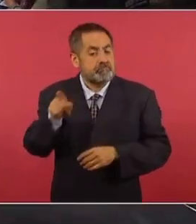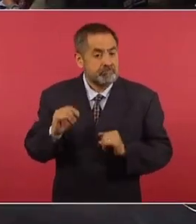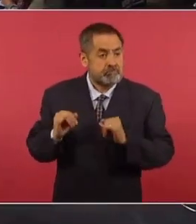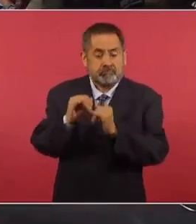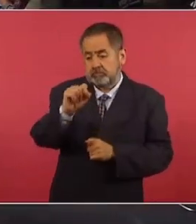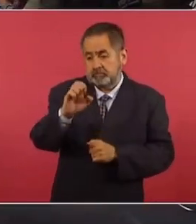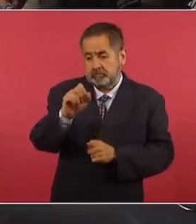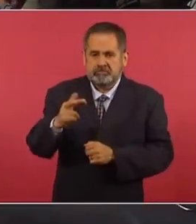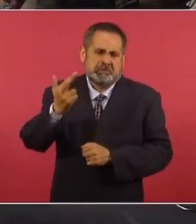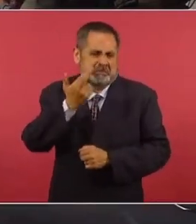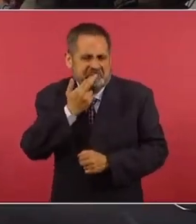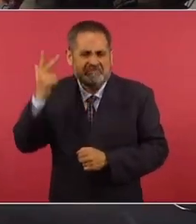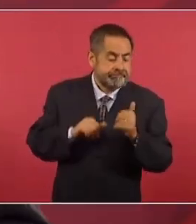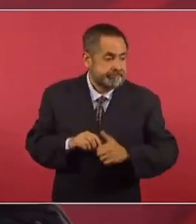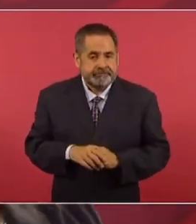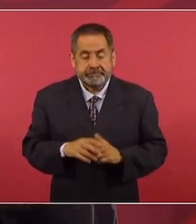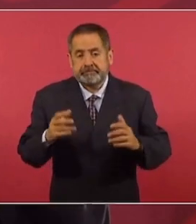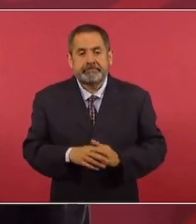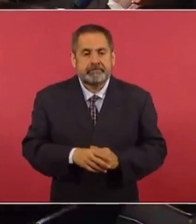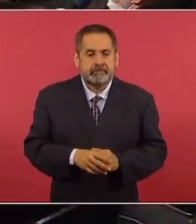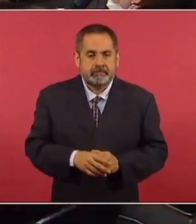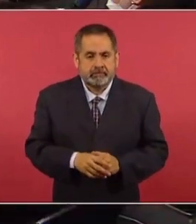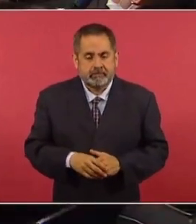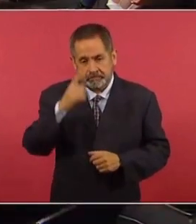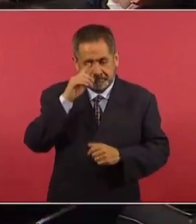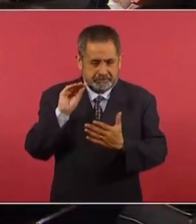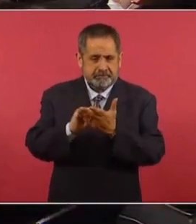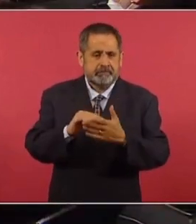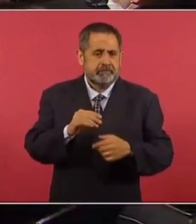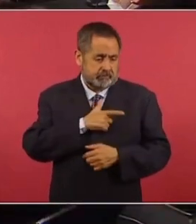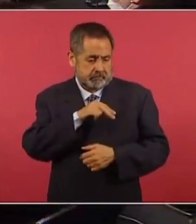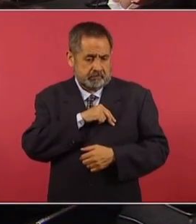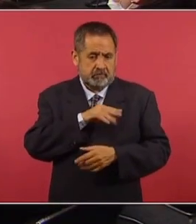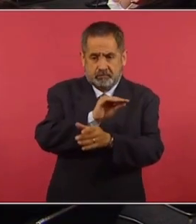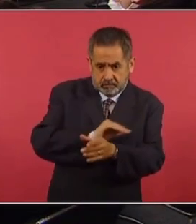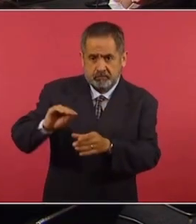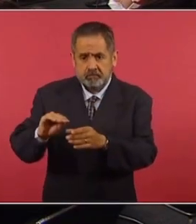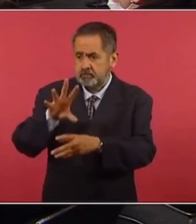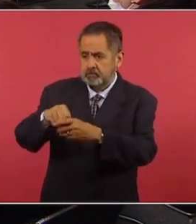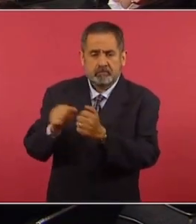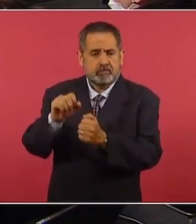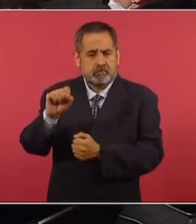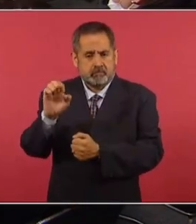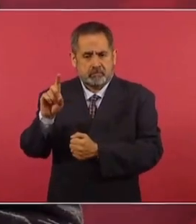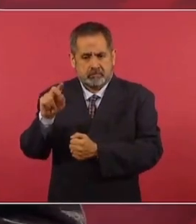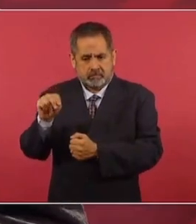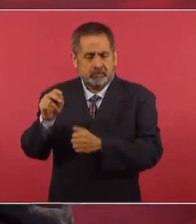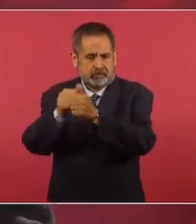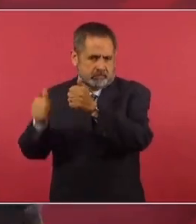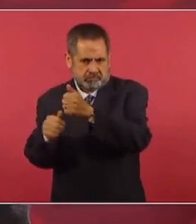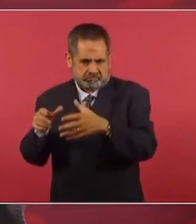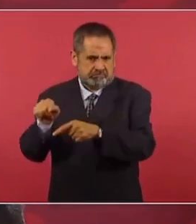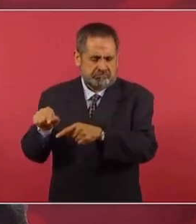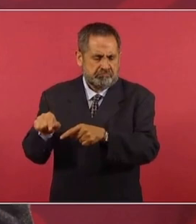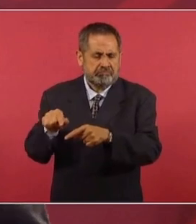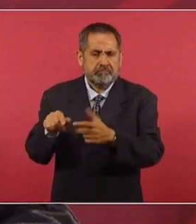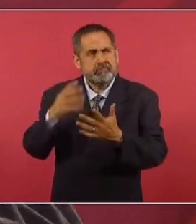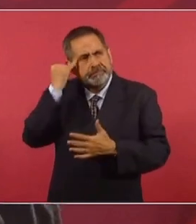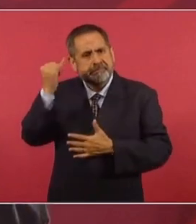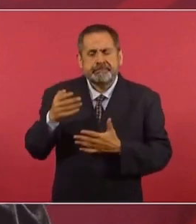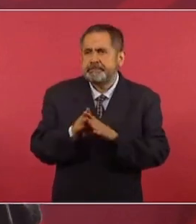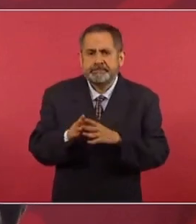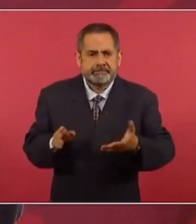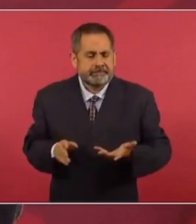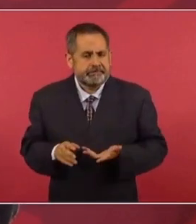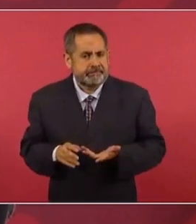mejores instituciones del Estado. Entonces, para que se incorpore la Guardia Nacional a la Secretaría de Defensa, que lo que queremos es que se me rama de la Secretaría de la Defensa, con la